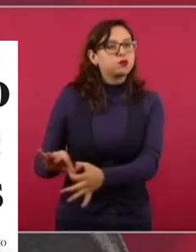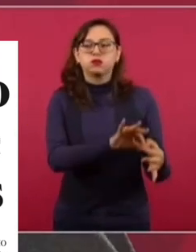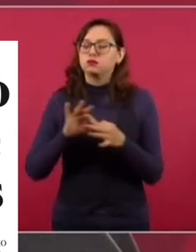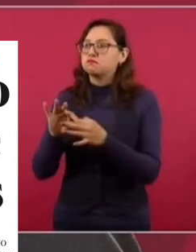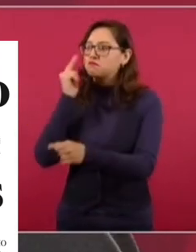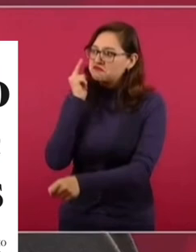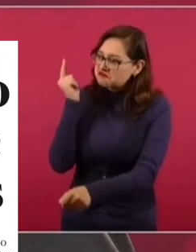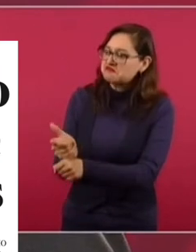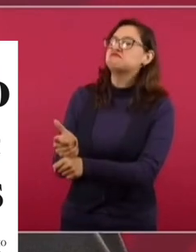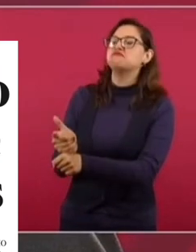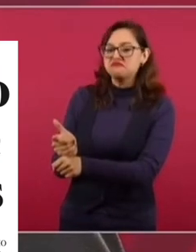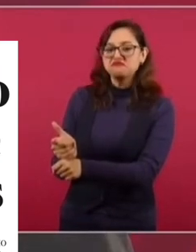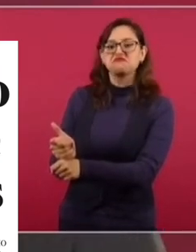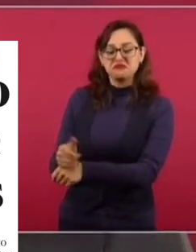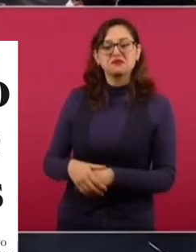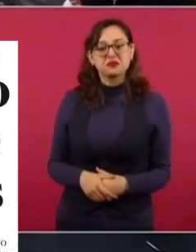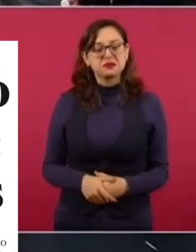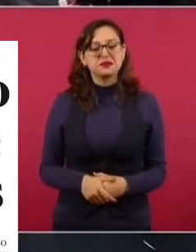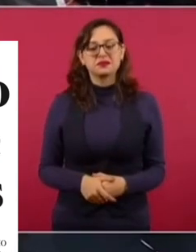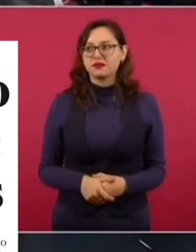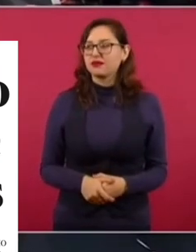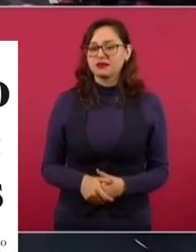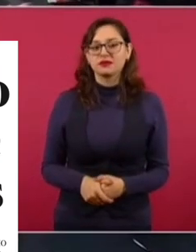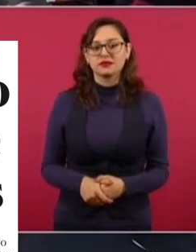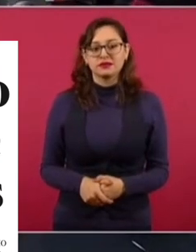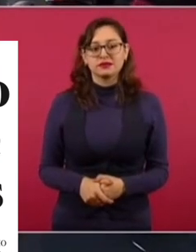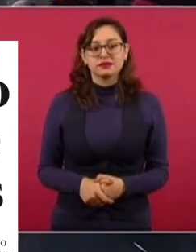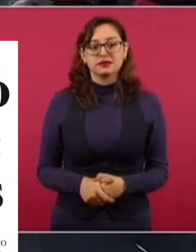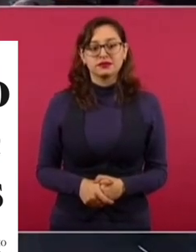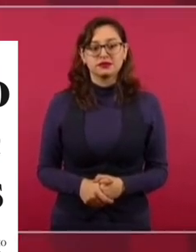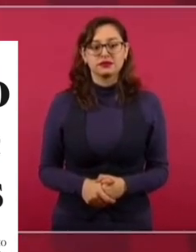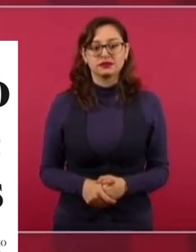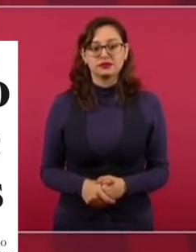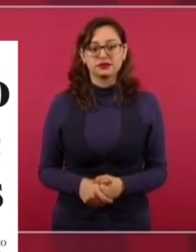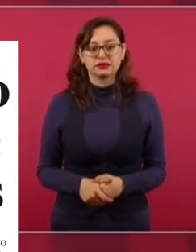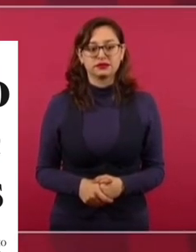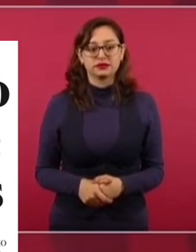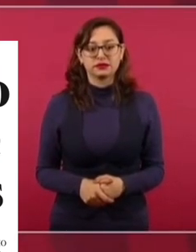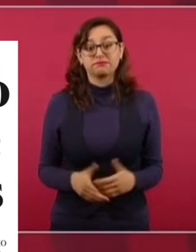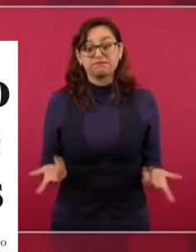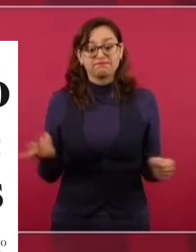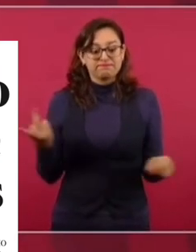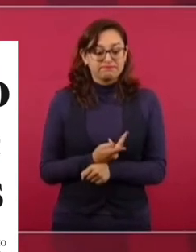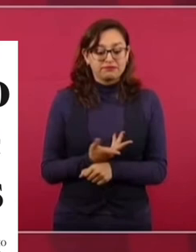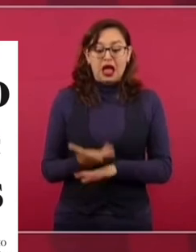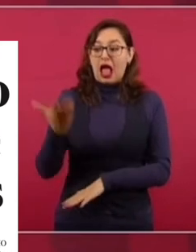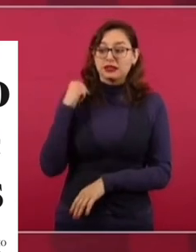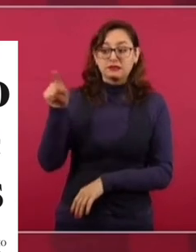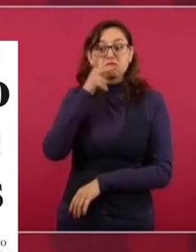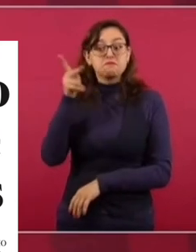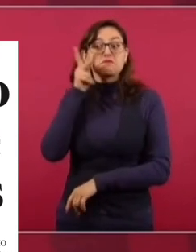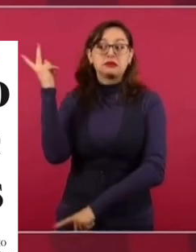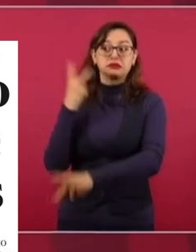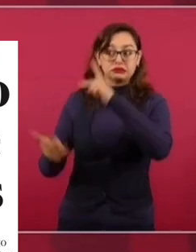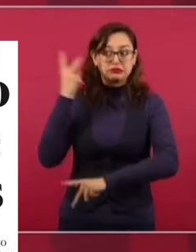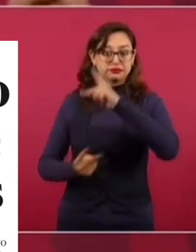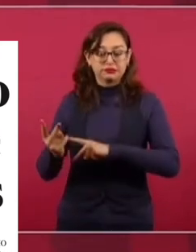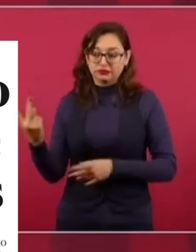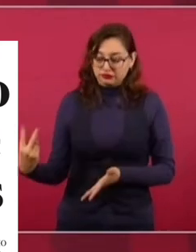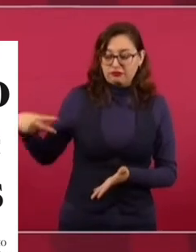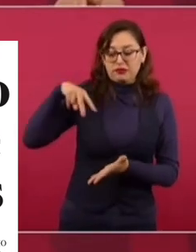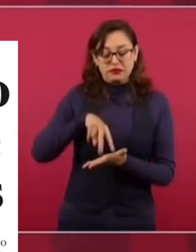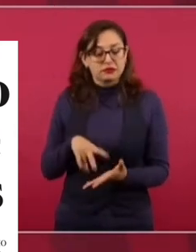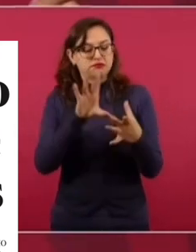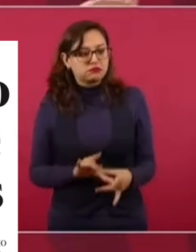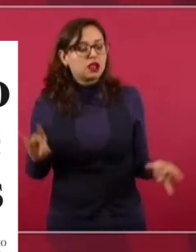Cuando vino aquí, lo que pasa es que como si pasara de noche. A mí me